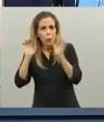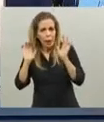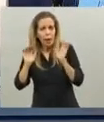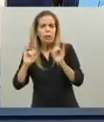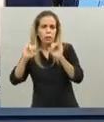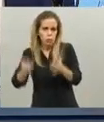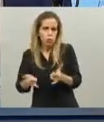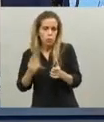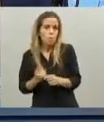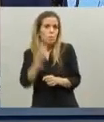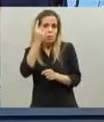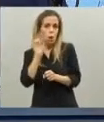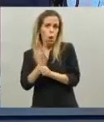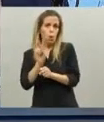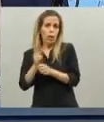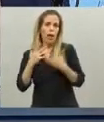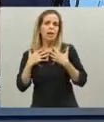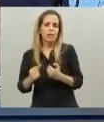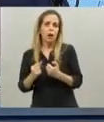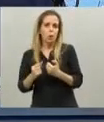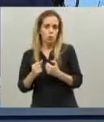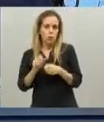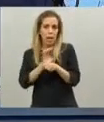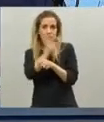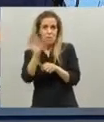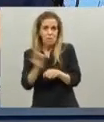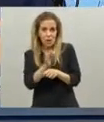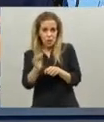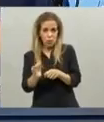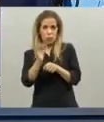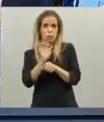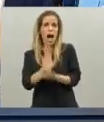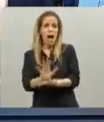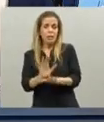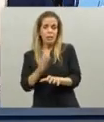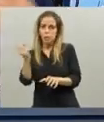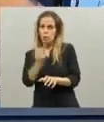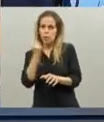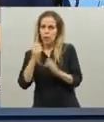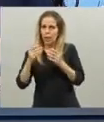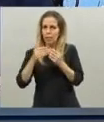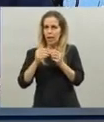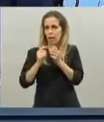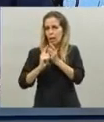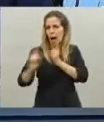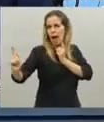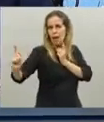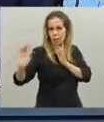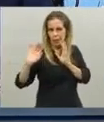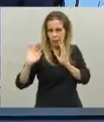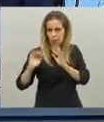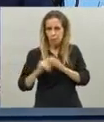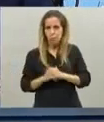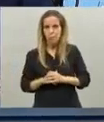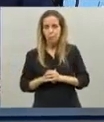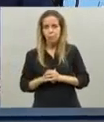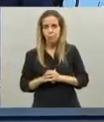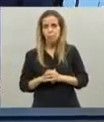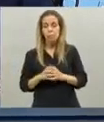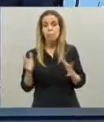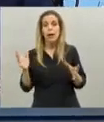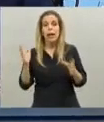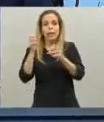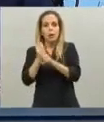tenemos que cuidar la salud y este virus no se puede prevenir más que con el aislamiento la distancia y las medidas de seguridad el